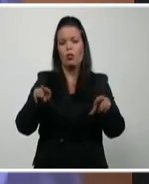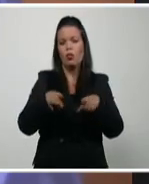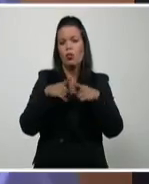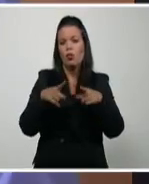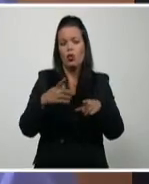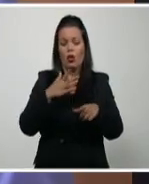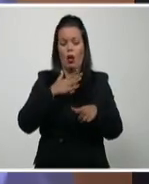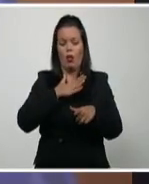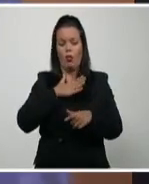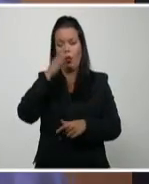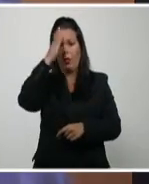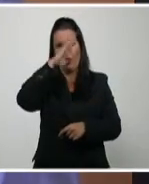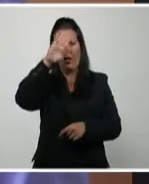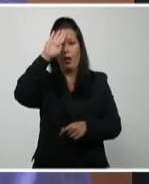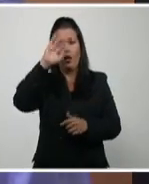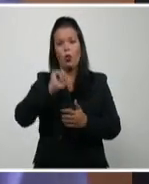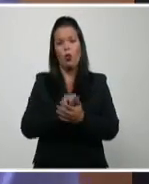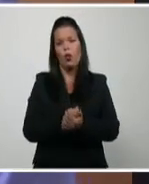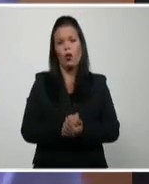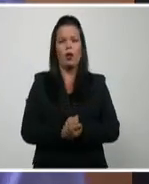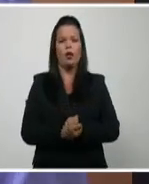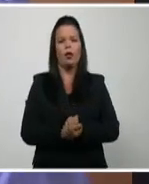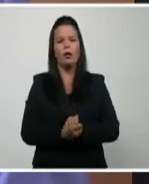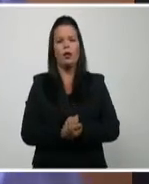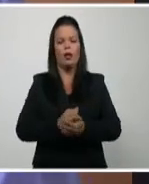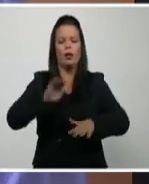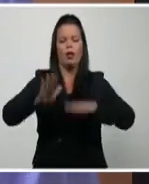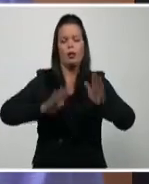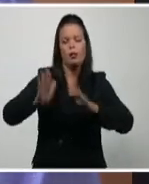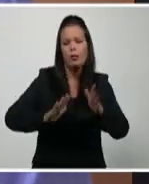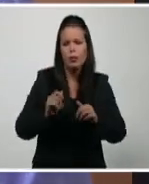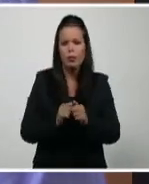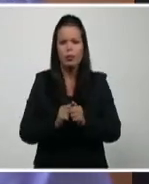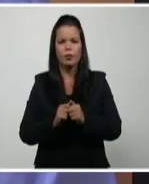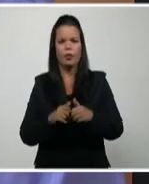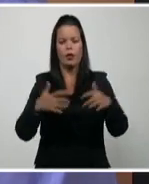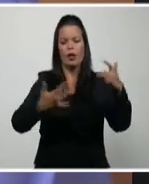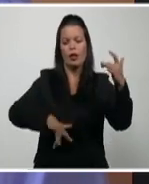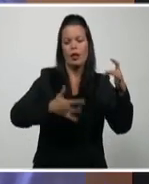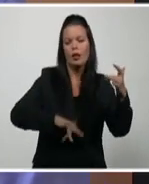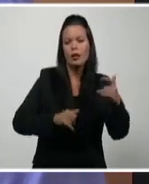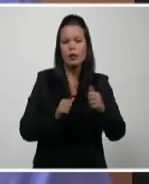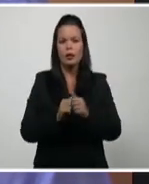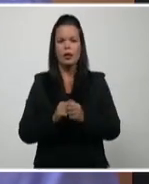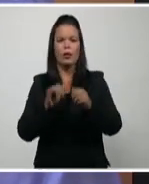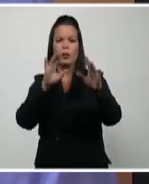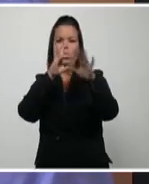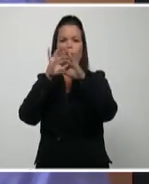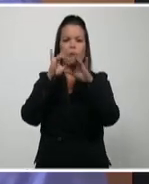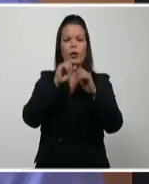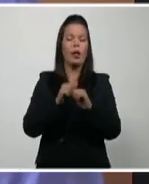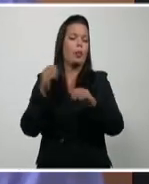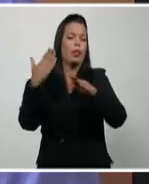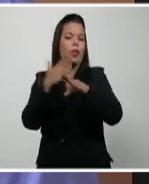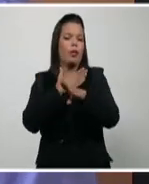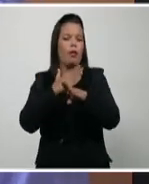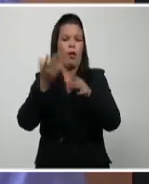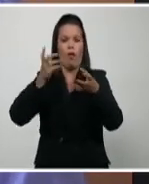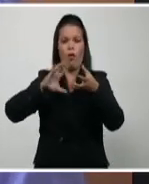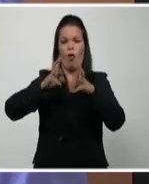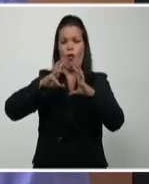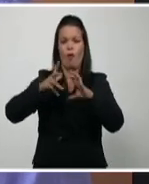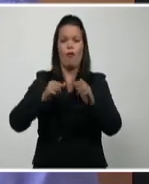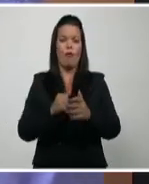Mozambique, la rumba en sus variantes, el son en Montuno, el mambo. Y bueno, todos los